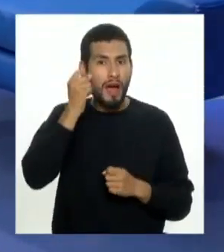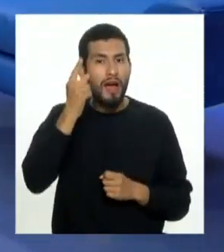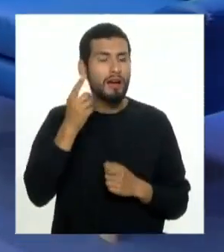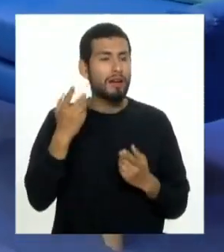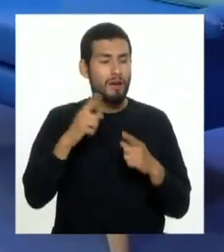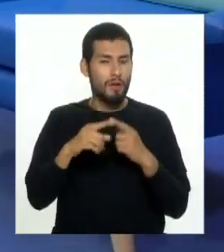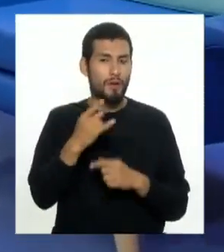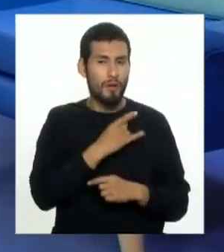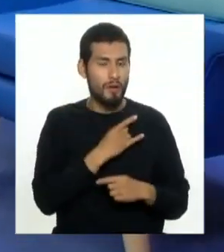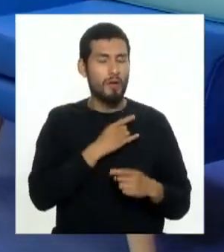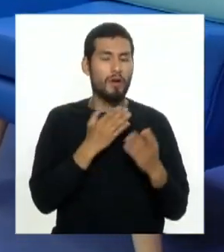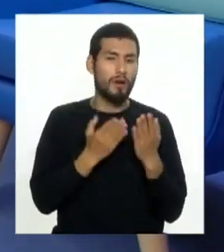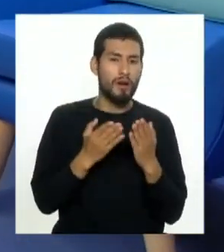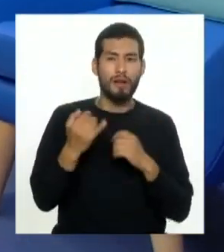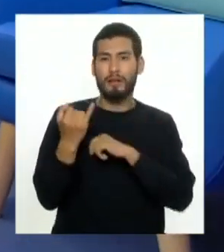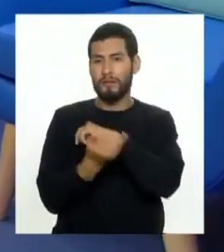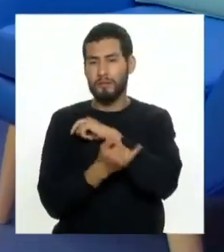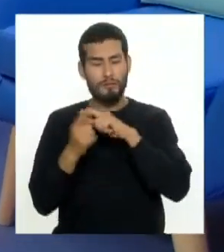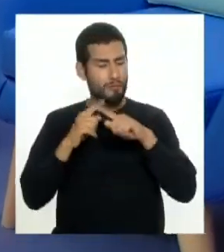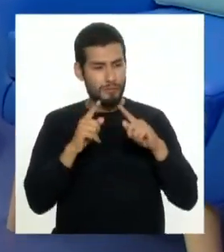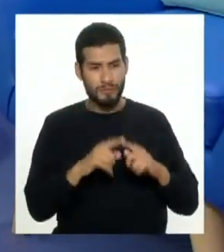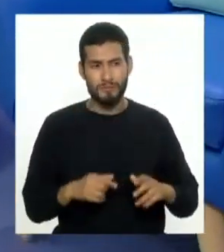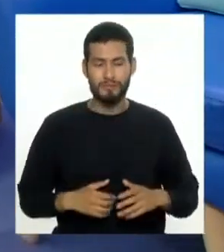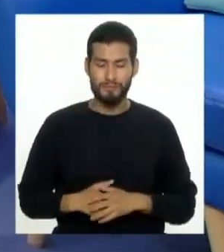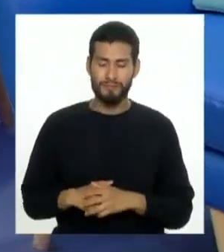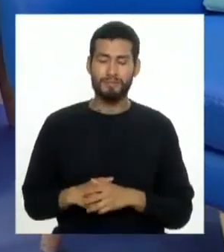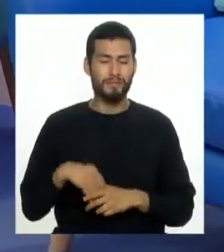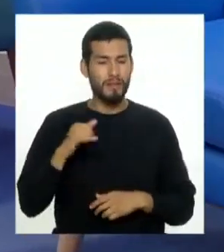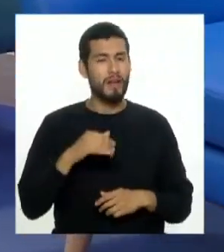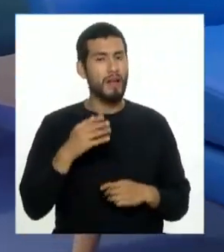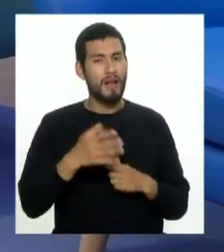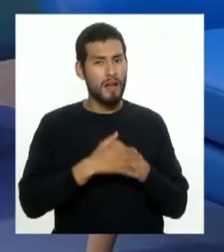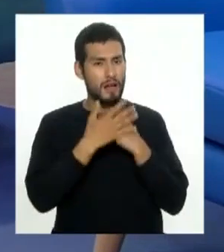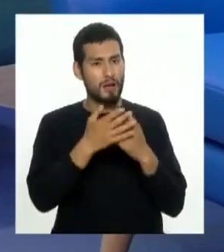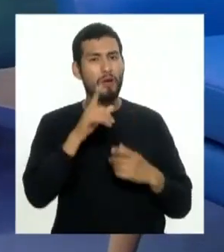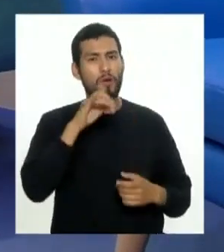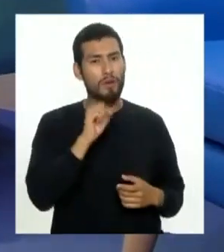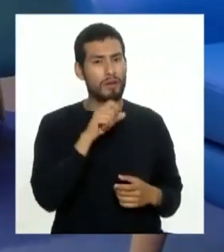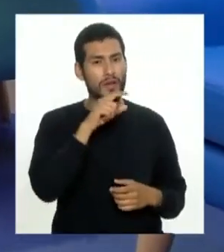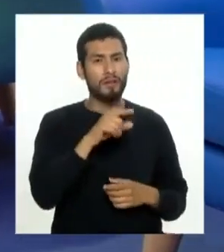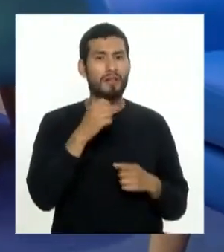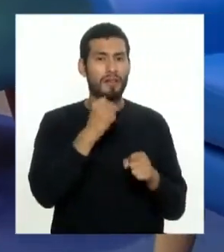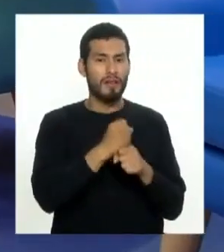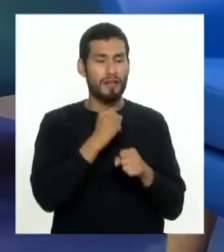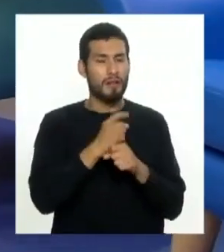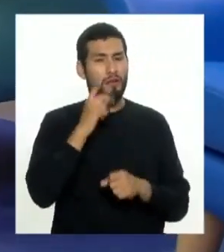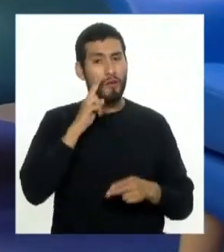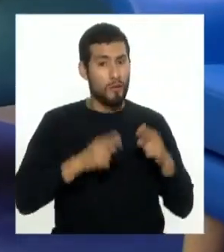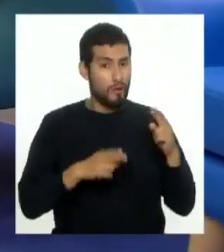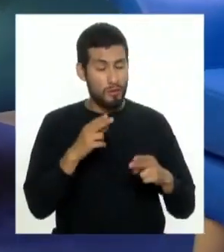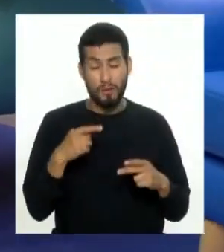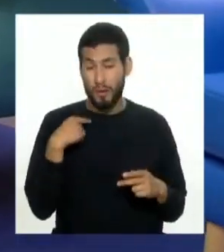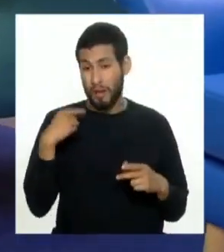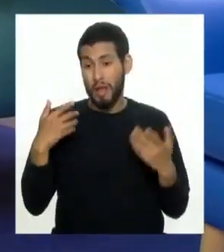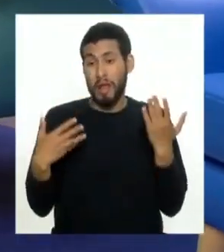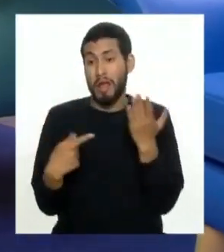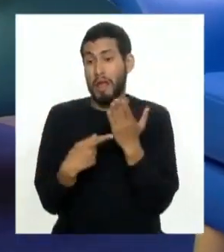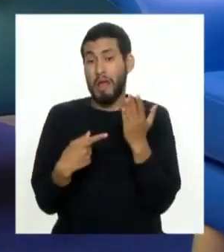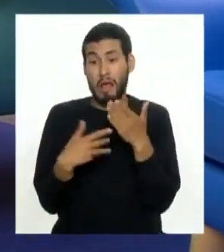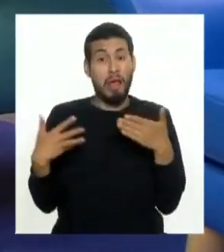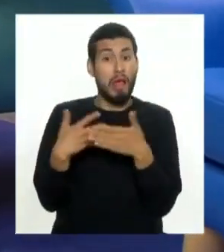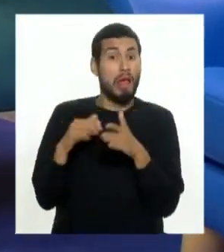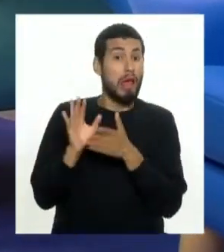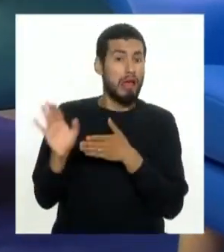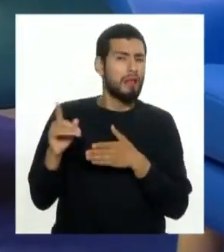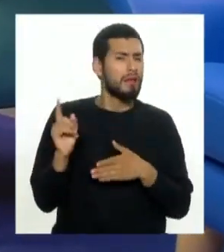colegio, la universidad, el instituto, etc. Bueno y también un saludo para Luis Munarriz que trabaja ahí desde la robótica no hay que tenerle miedo a la tecnología porque a veces